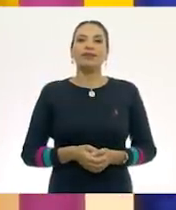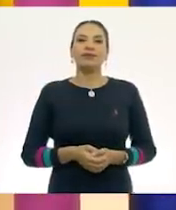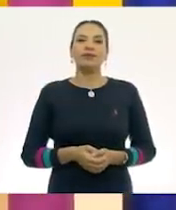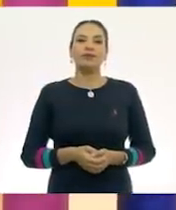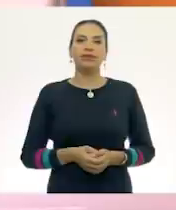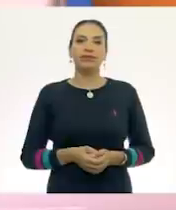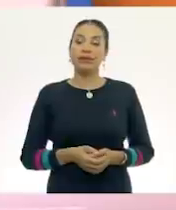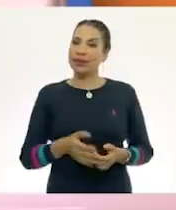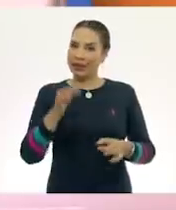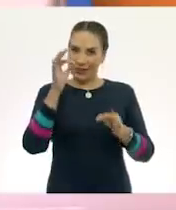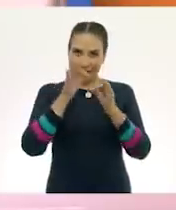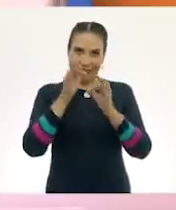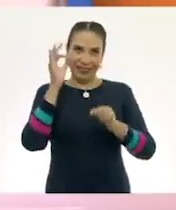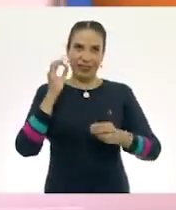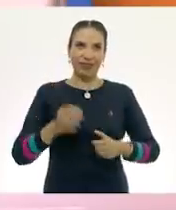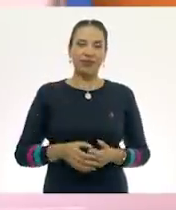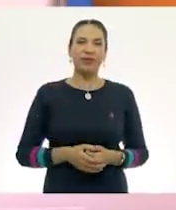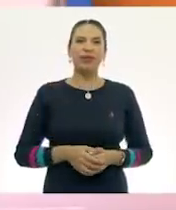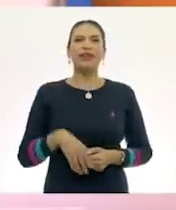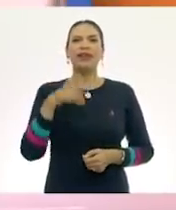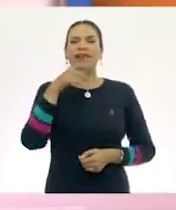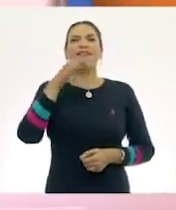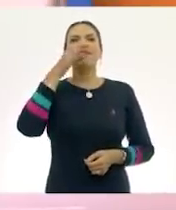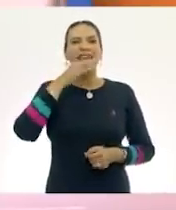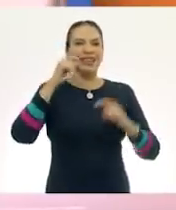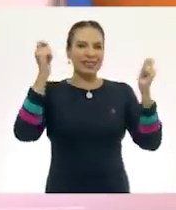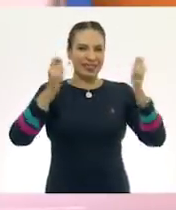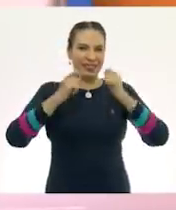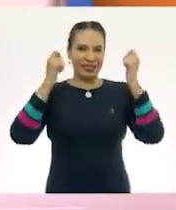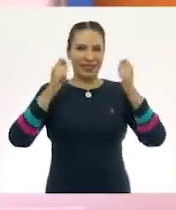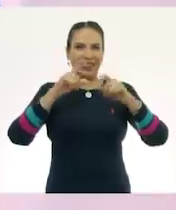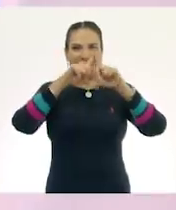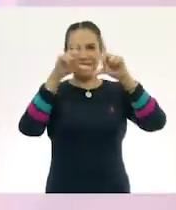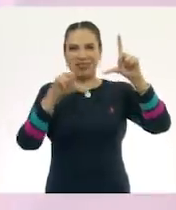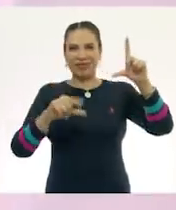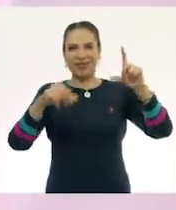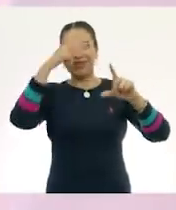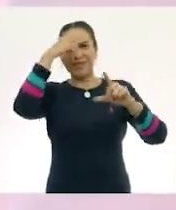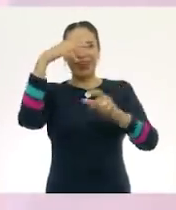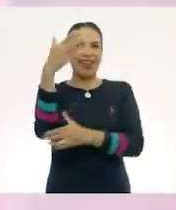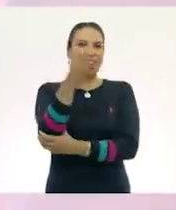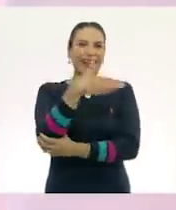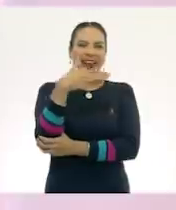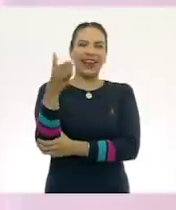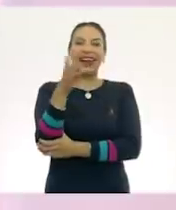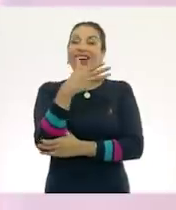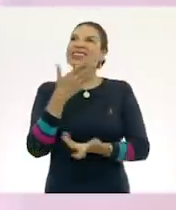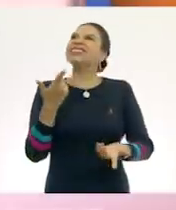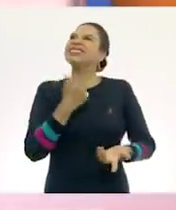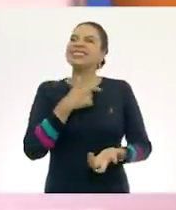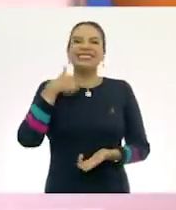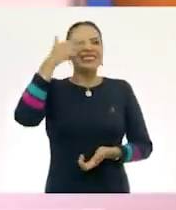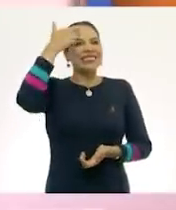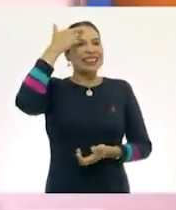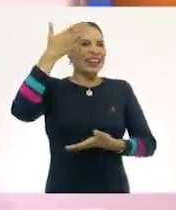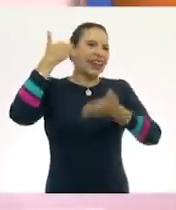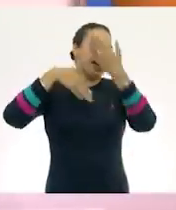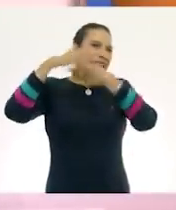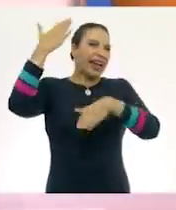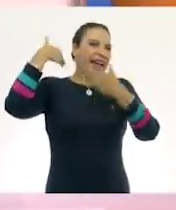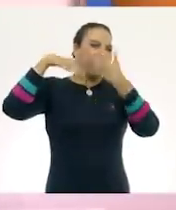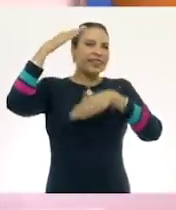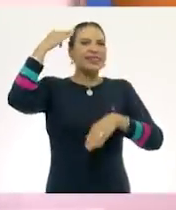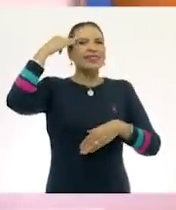Y listo. Esto de Las Fiestas Patrias me recuerda mucho, hace un tiempecito,